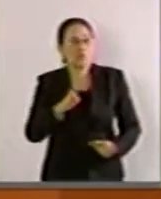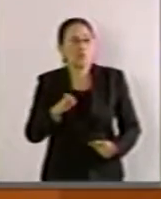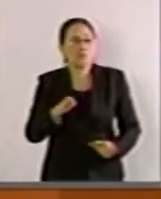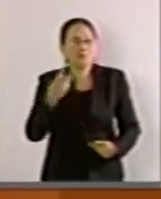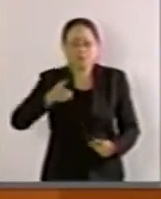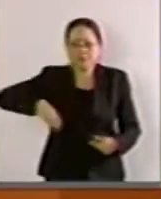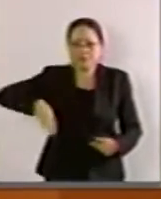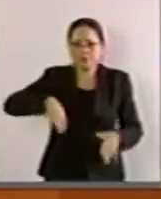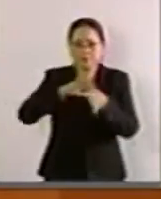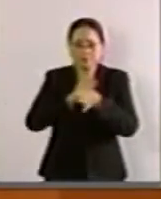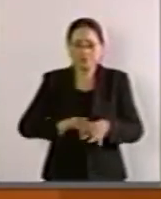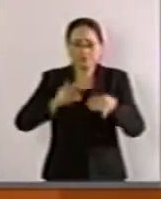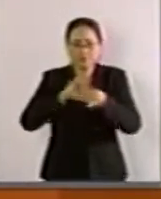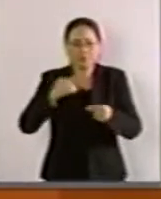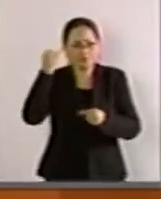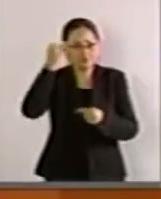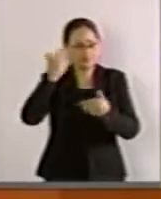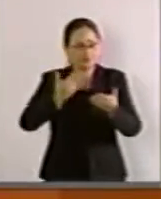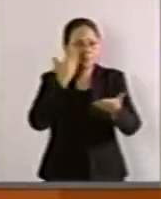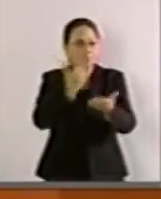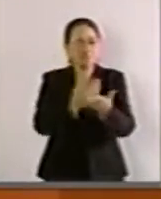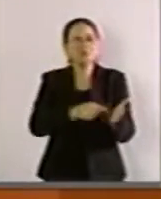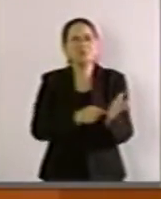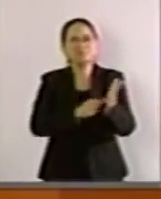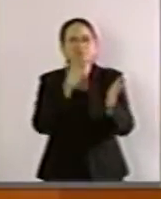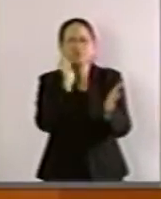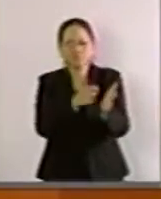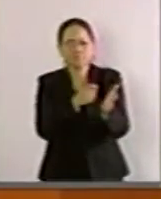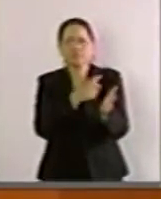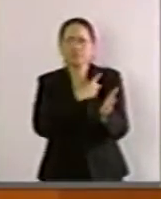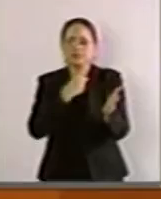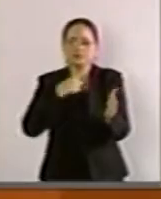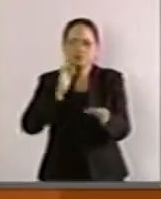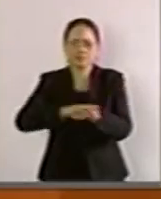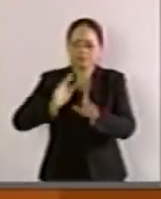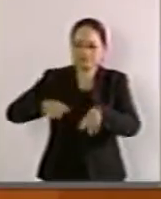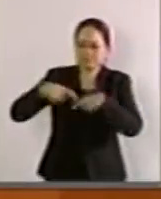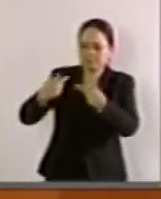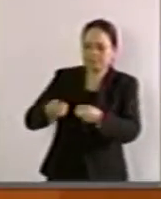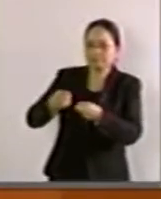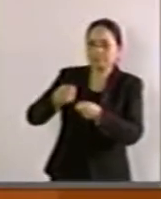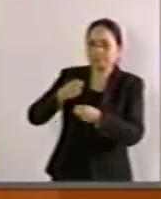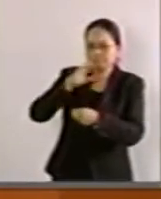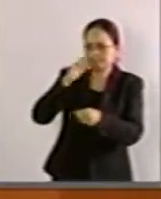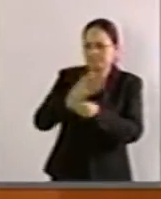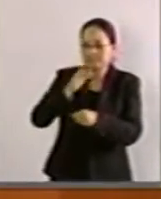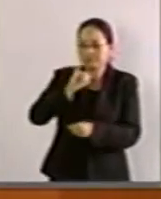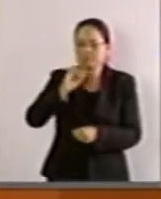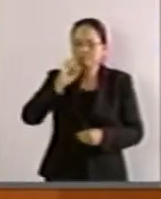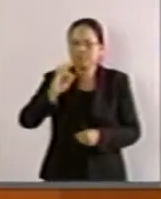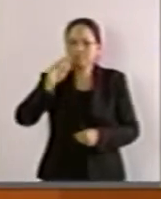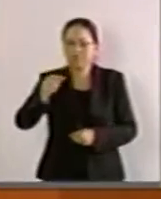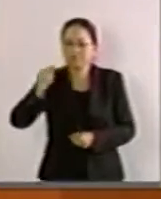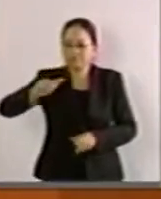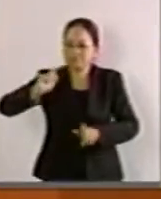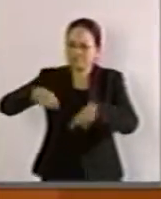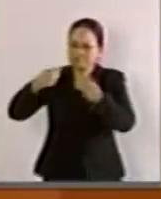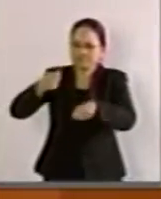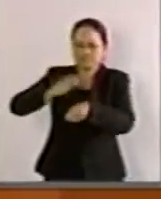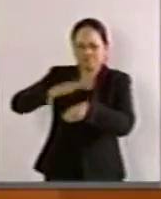antes mencionado, esta iniciativa propone darle mayores facultades al Instituto Federal de Telecomunicaciones